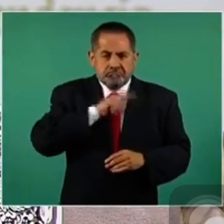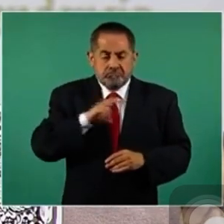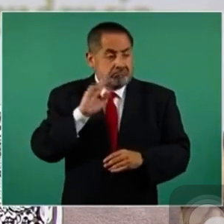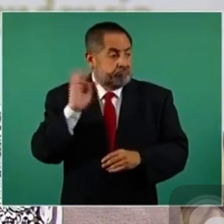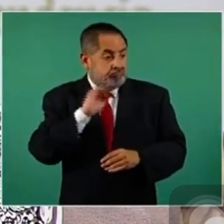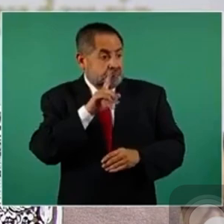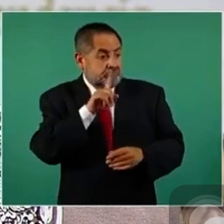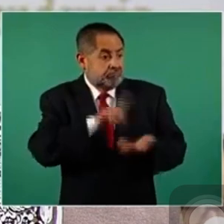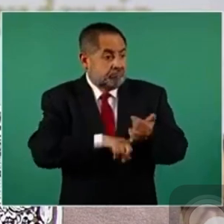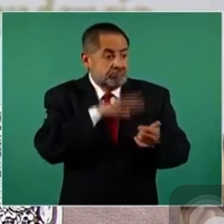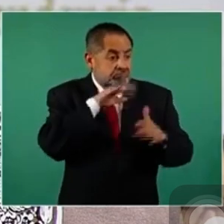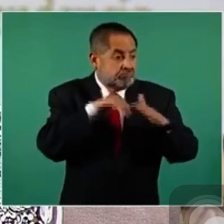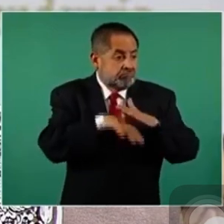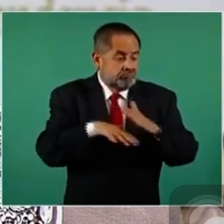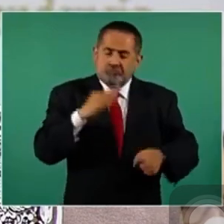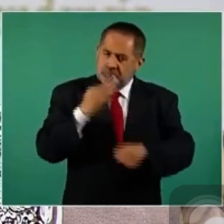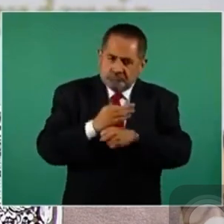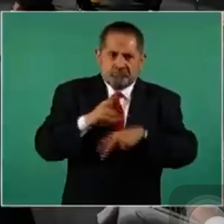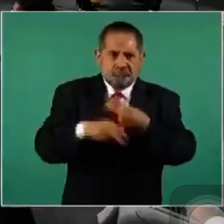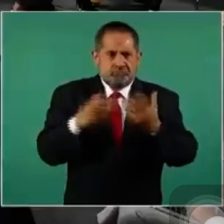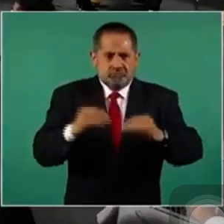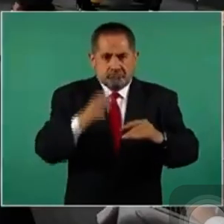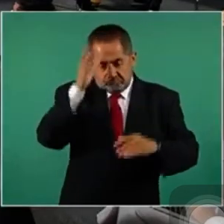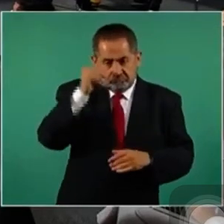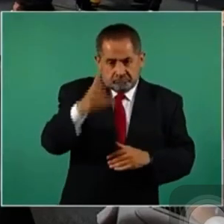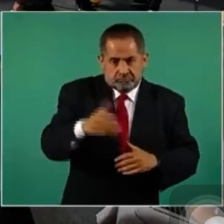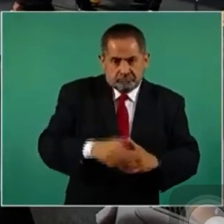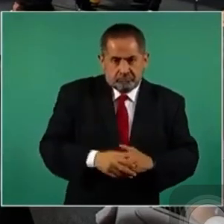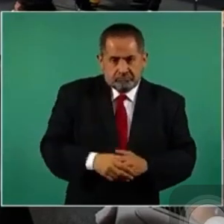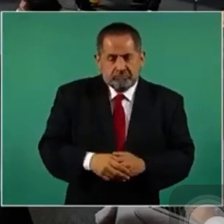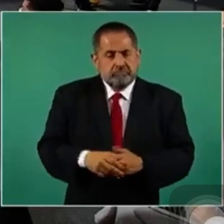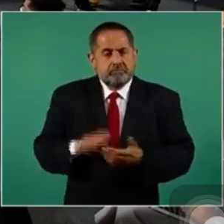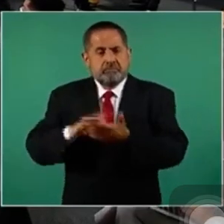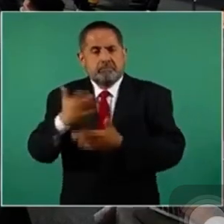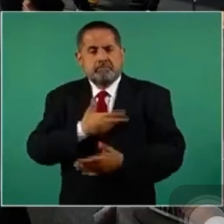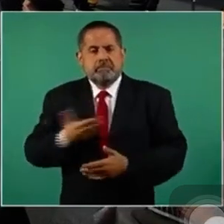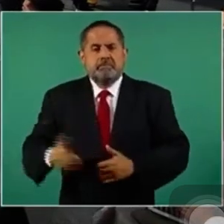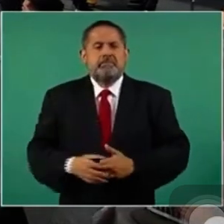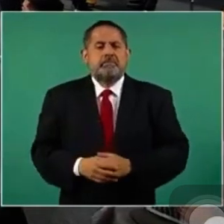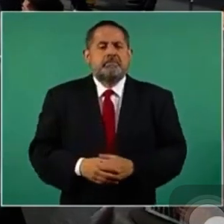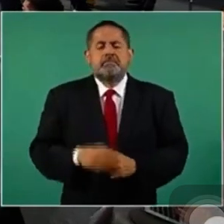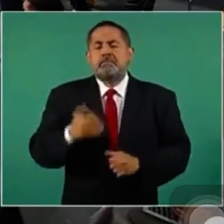contaminación. ¿De acuerdo? Gracias, señor presidente. Bueno, me tengo que ir.